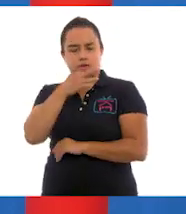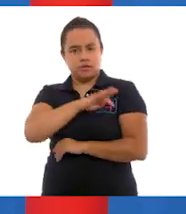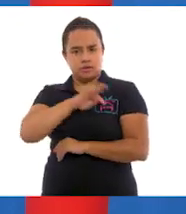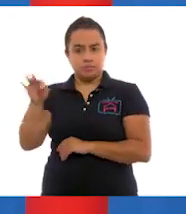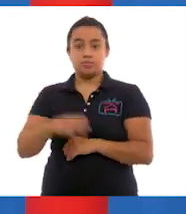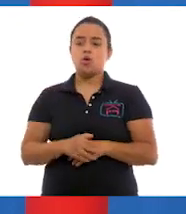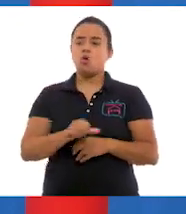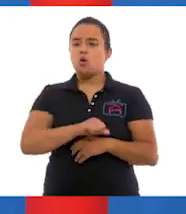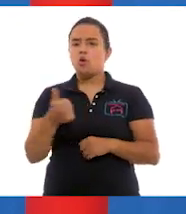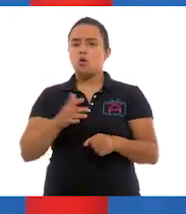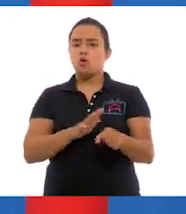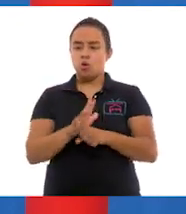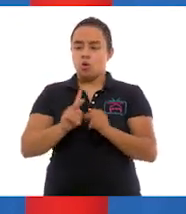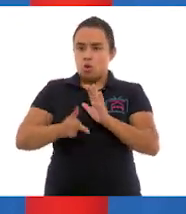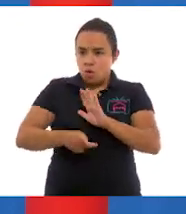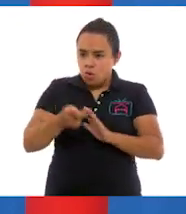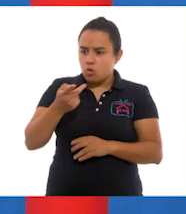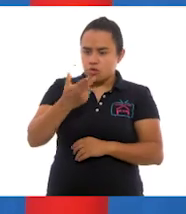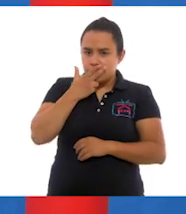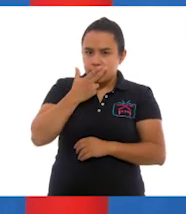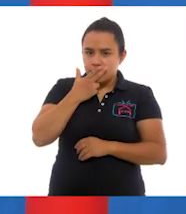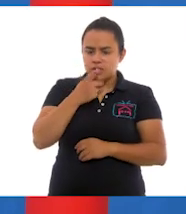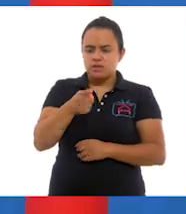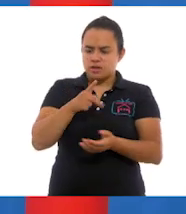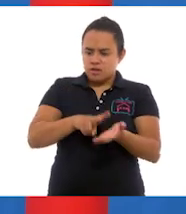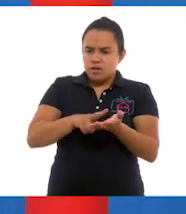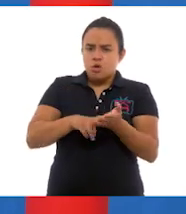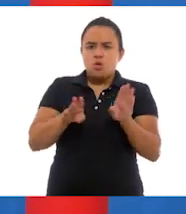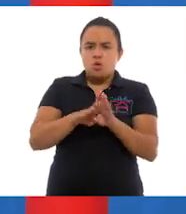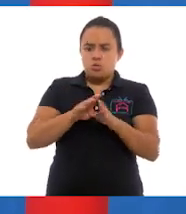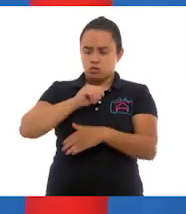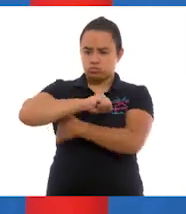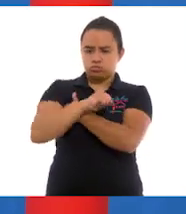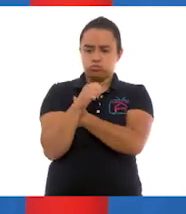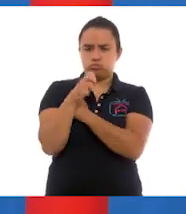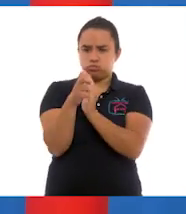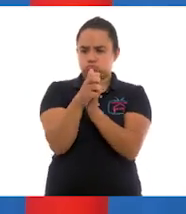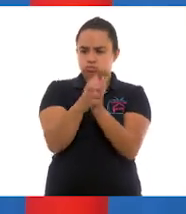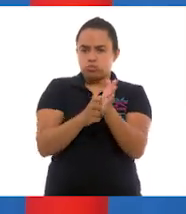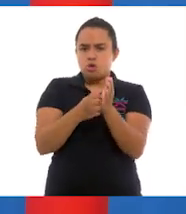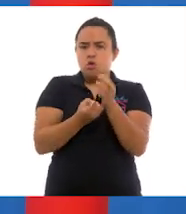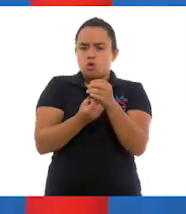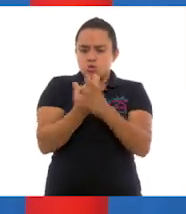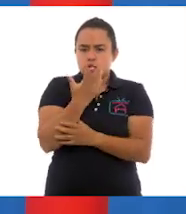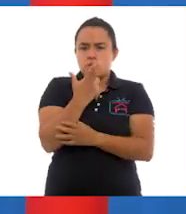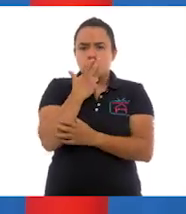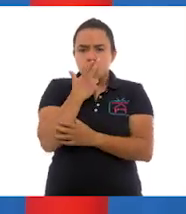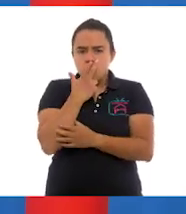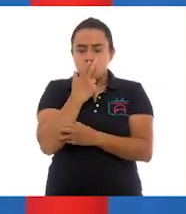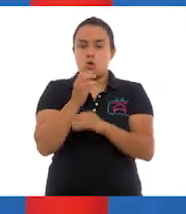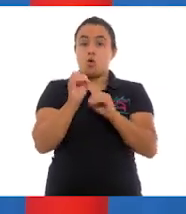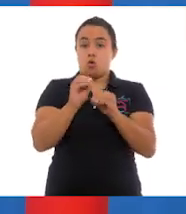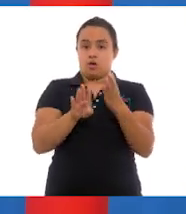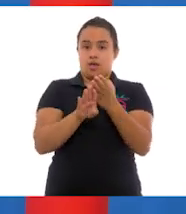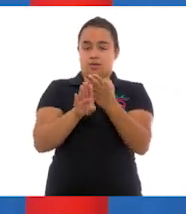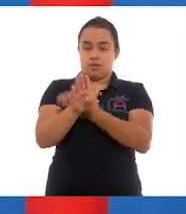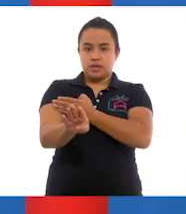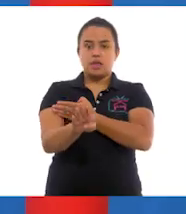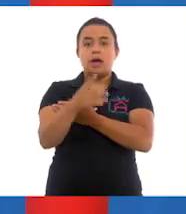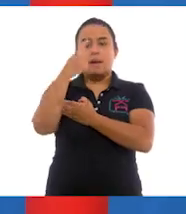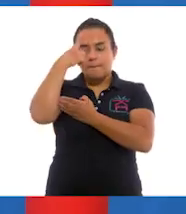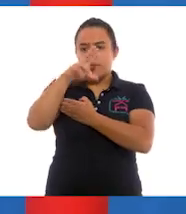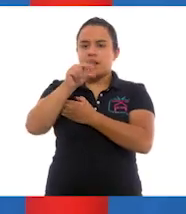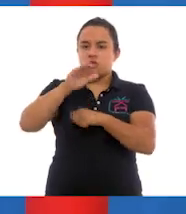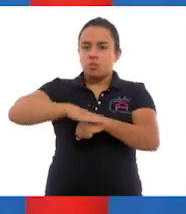El siguiente es reutilizar. Tiene su valor en el ahorro que brindan un nuevo uso o algo y evita crear